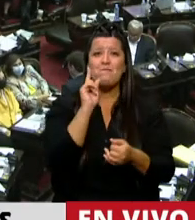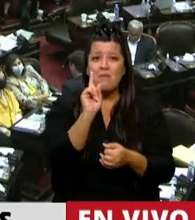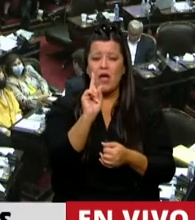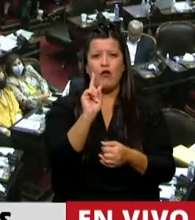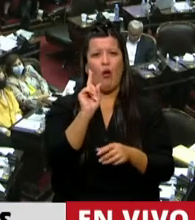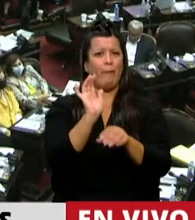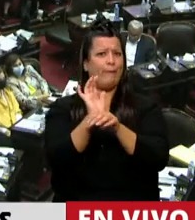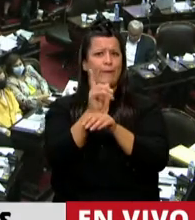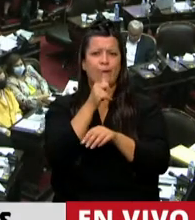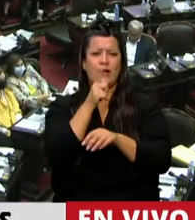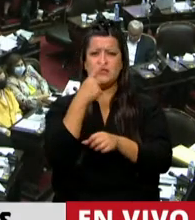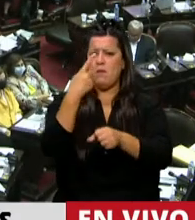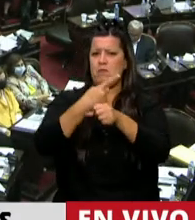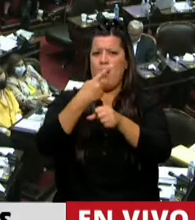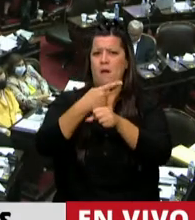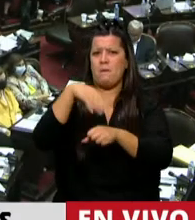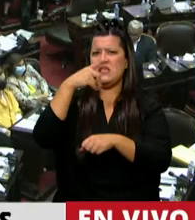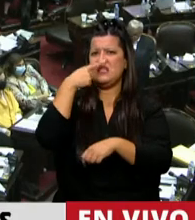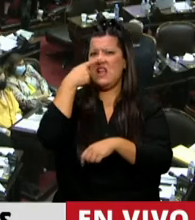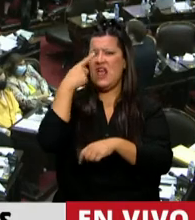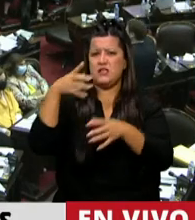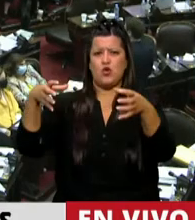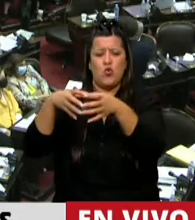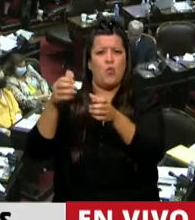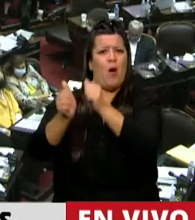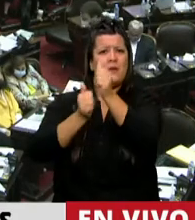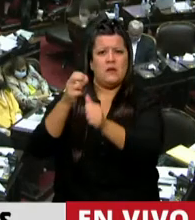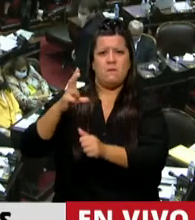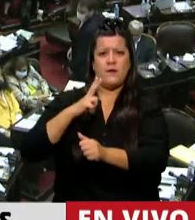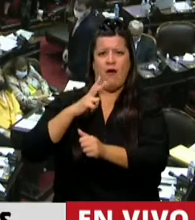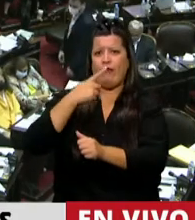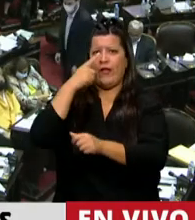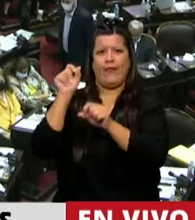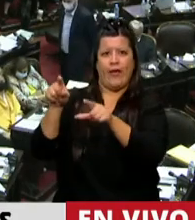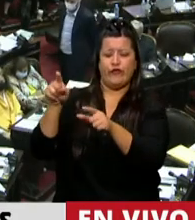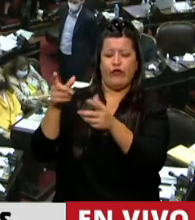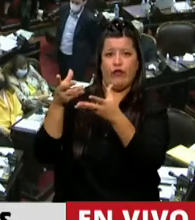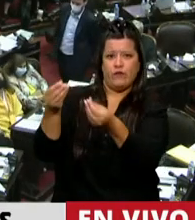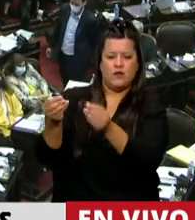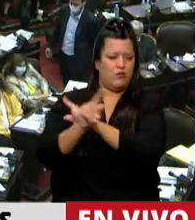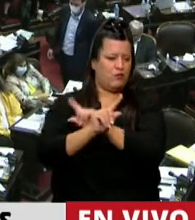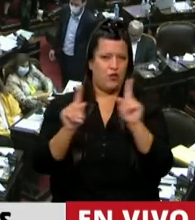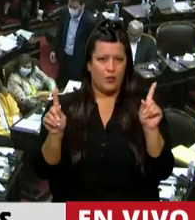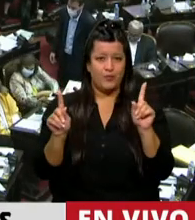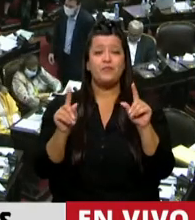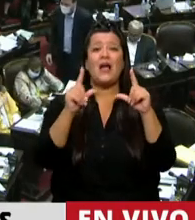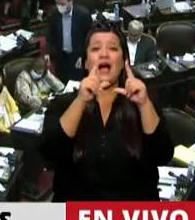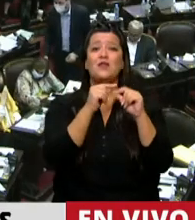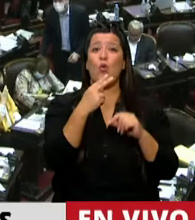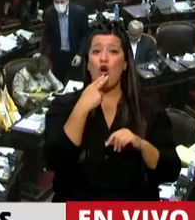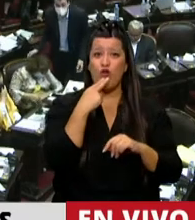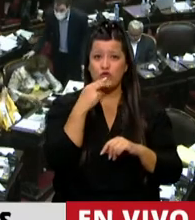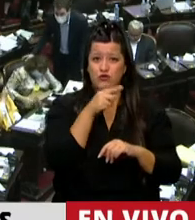prioritario los intereses de los sectores empresarios. El artículo 11, Presidenta, para ser claro,